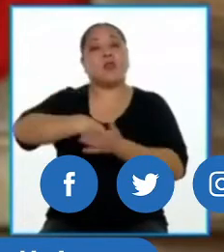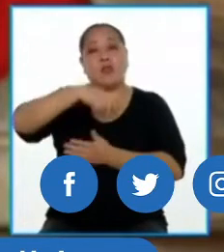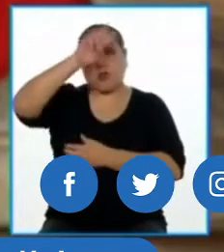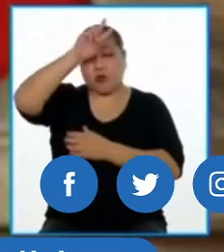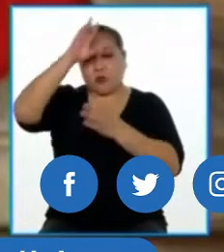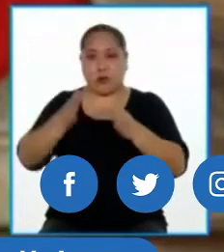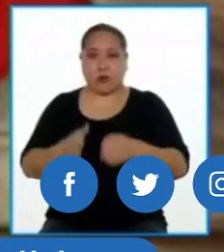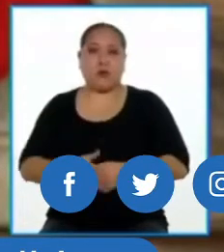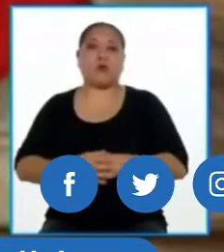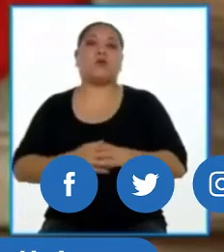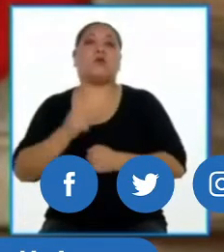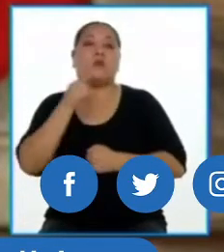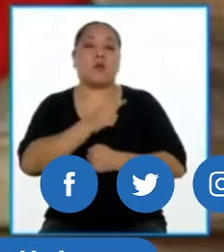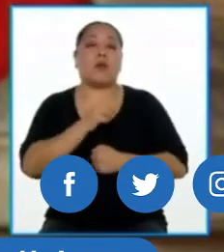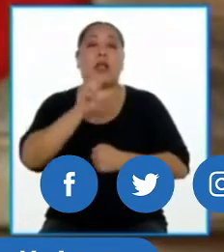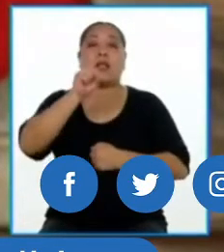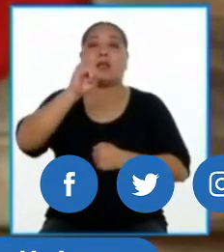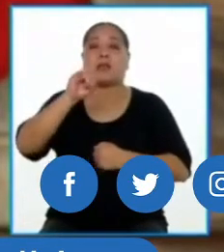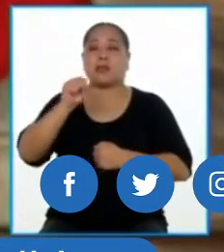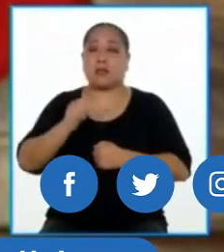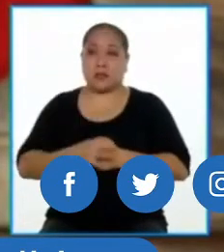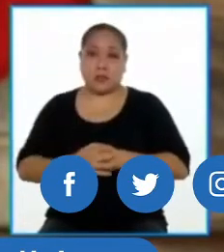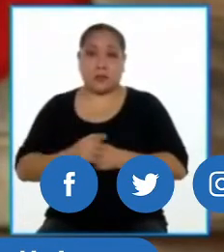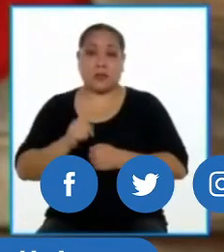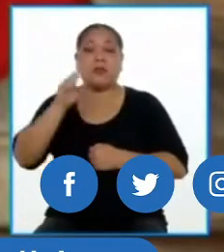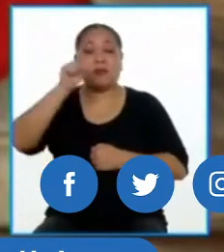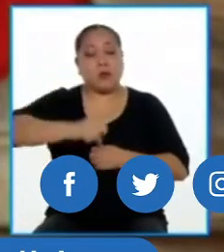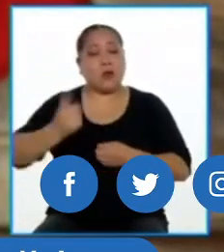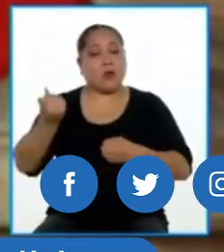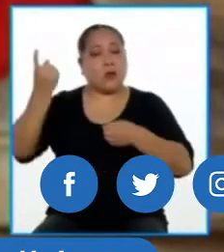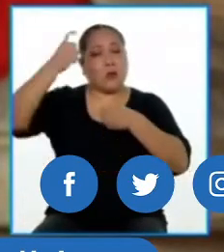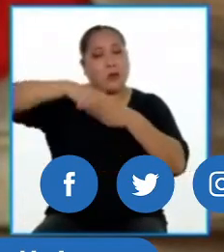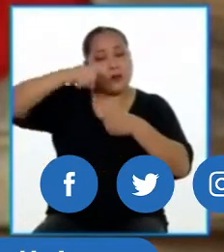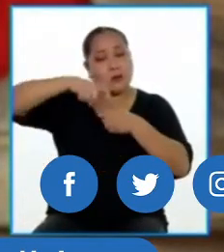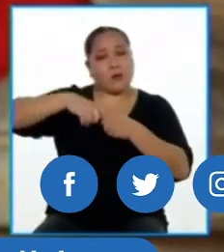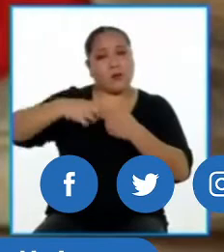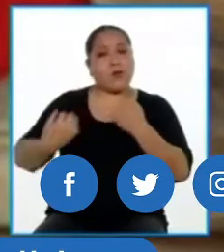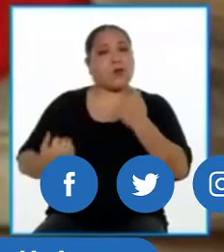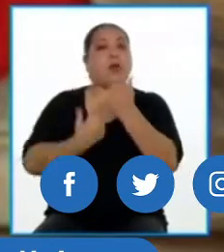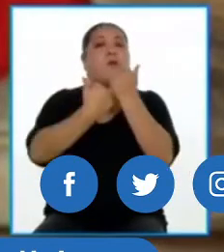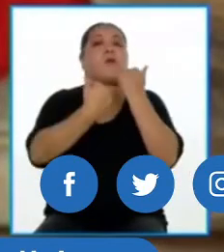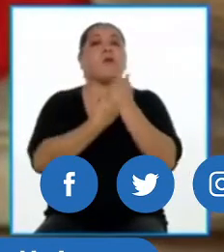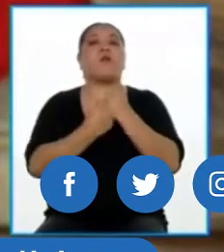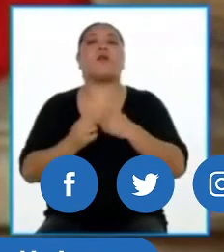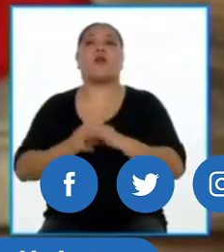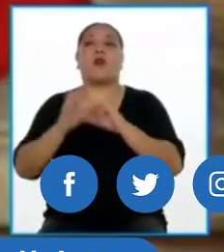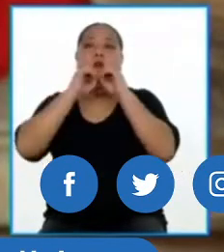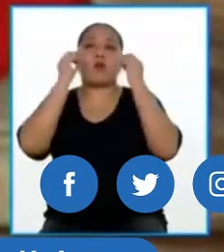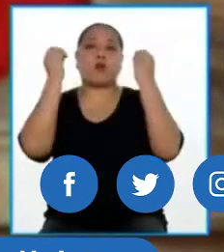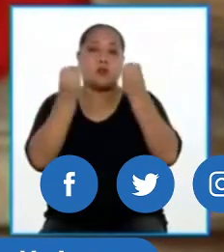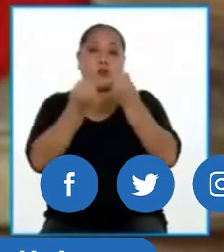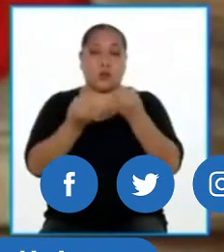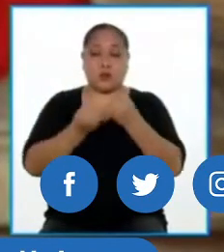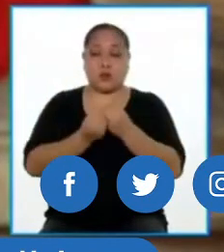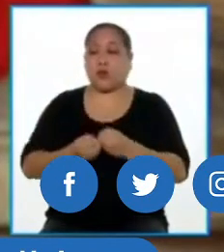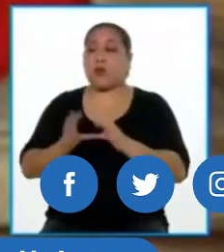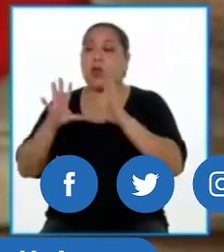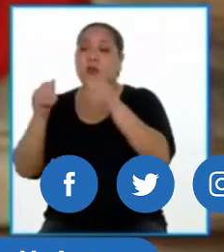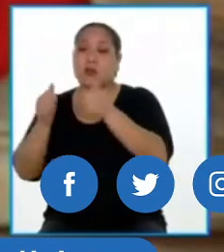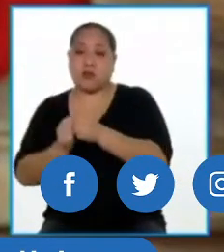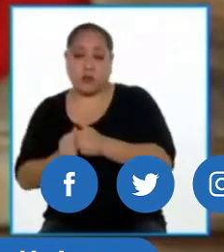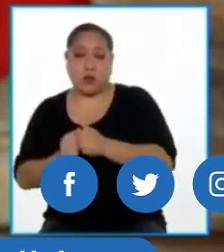público. Eso sí, con la participación y la colaboración de organizaciones de la sociedad civil,